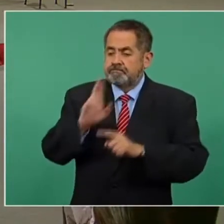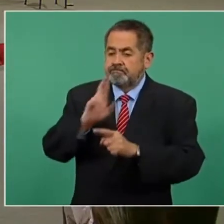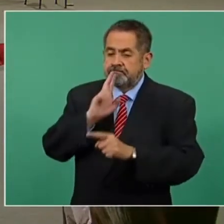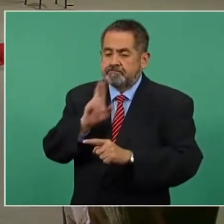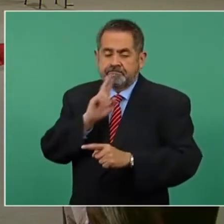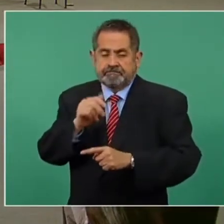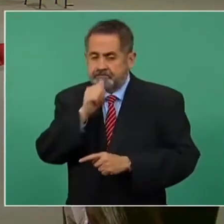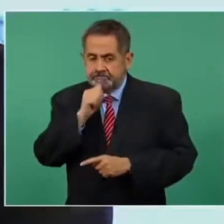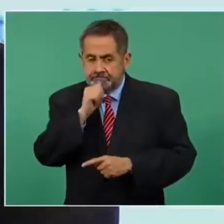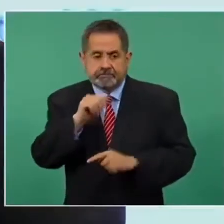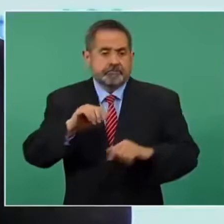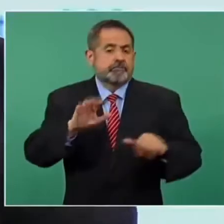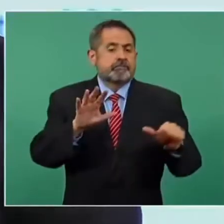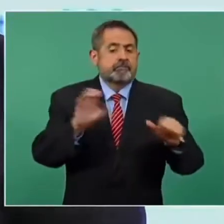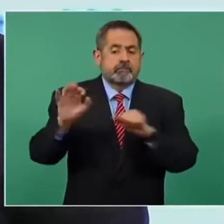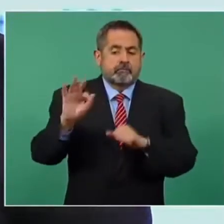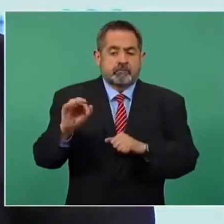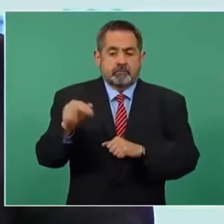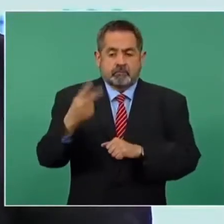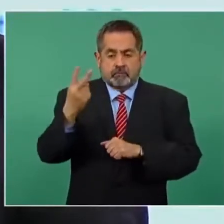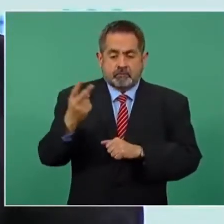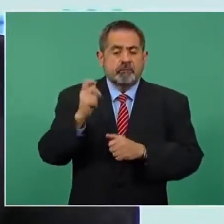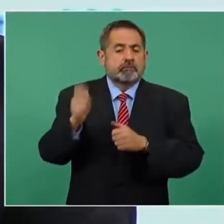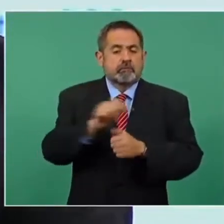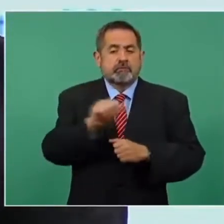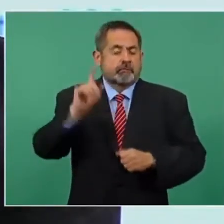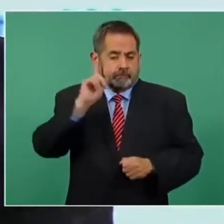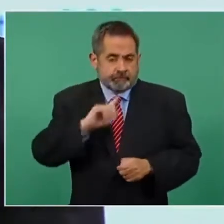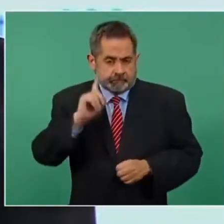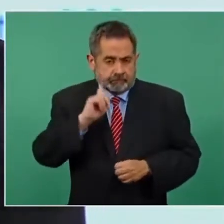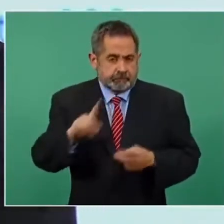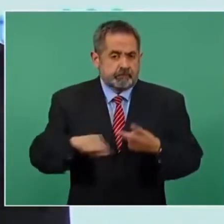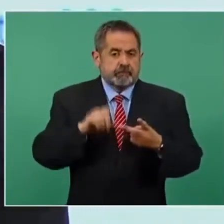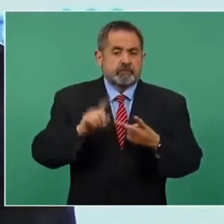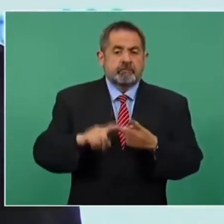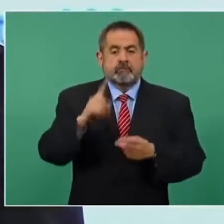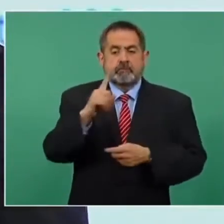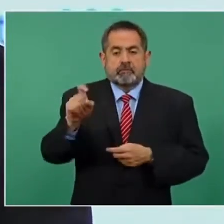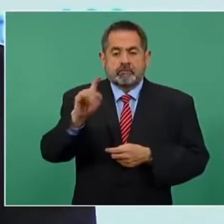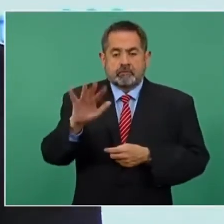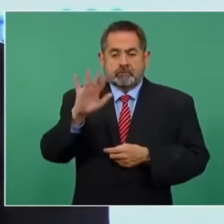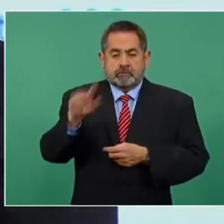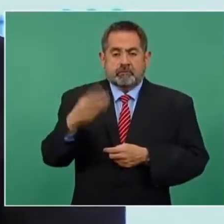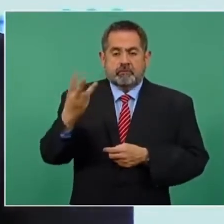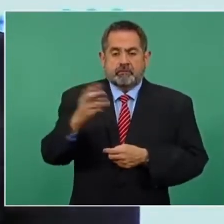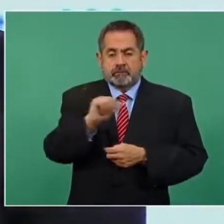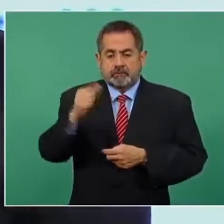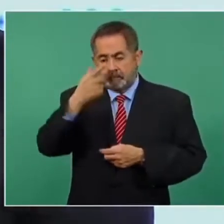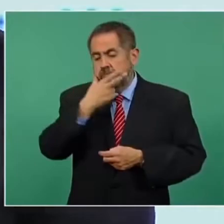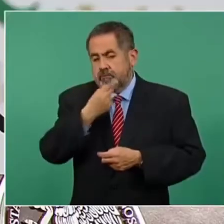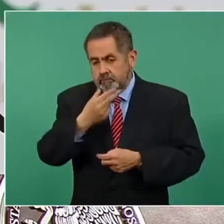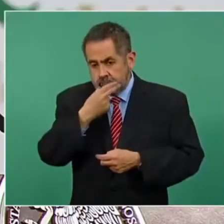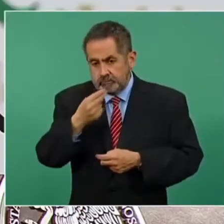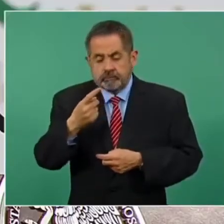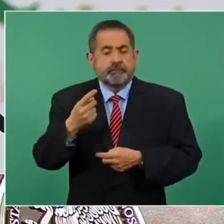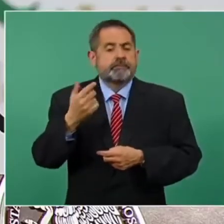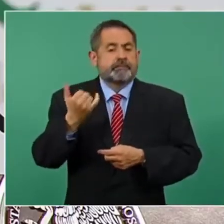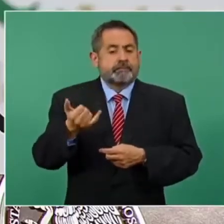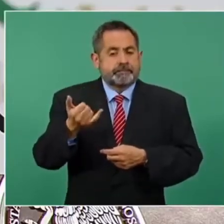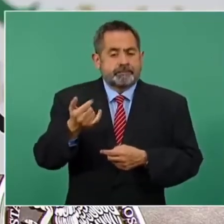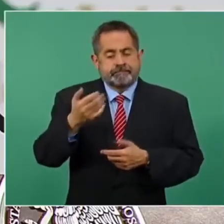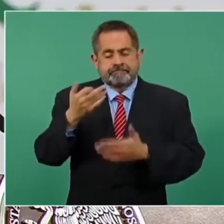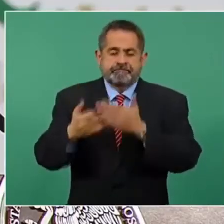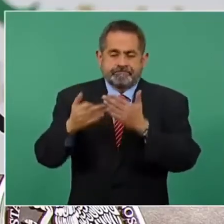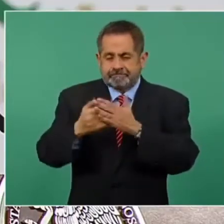642 casos corresponden a mujeres, 153 a hombres y se trata de